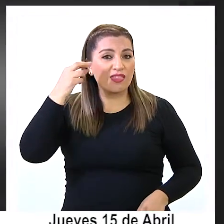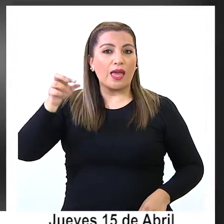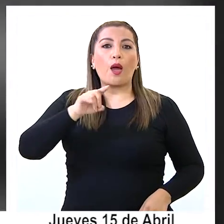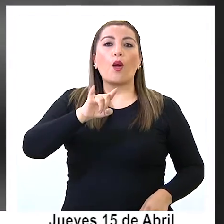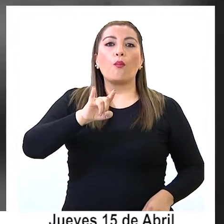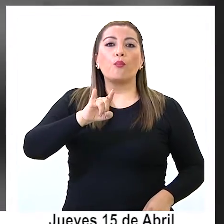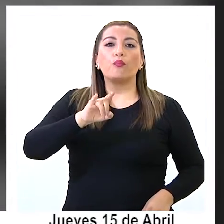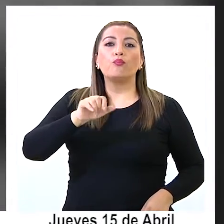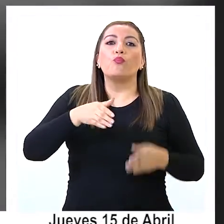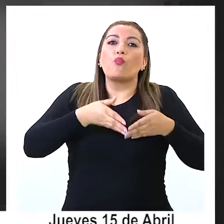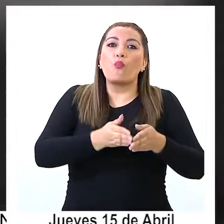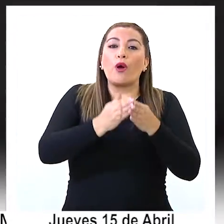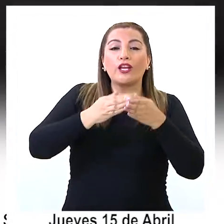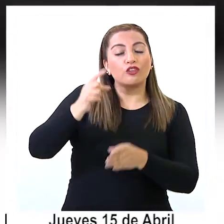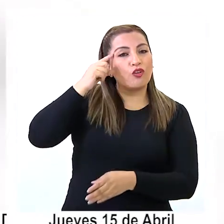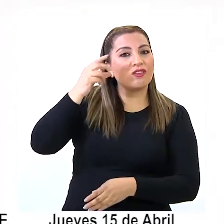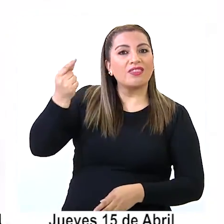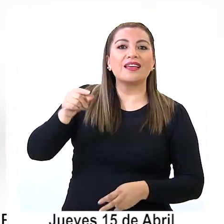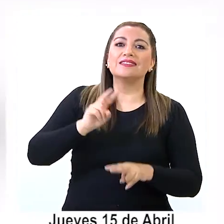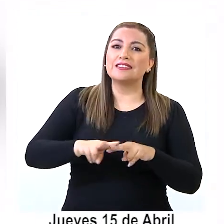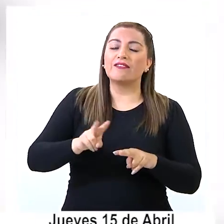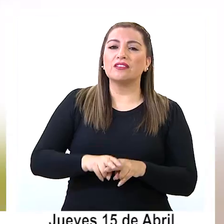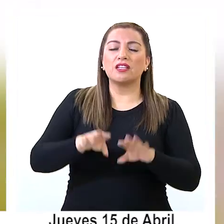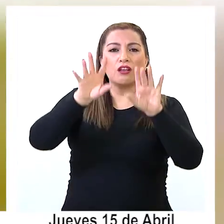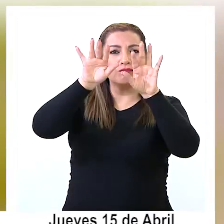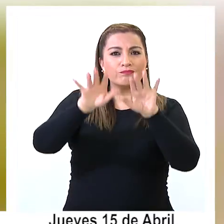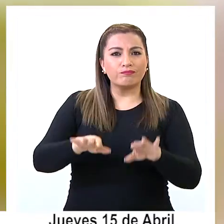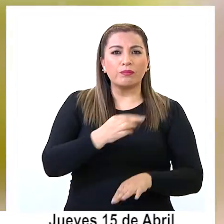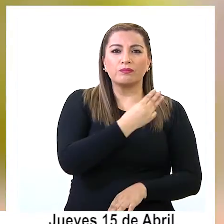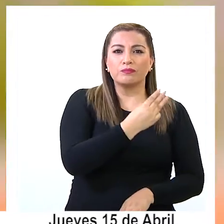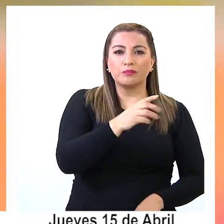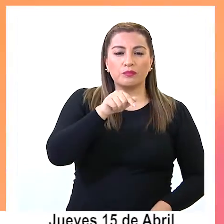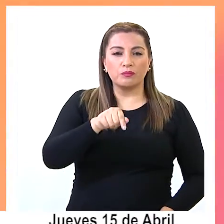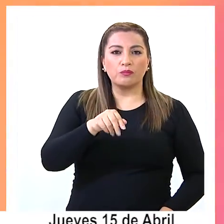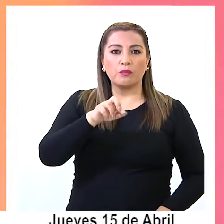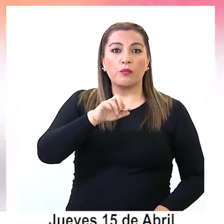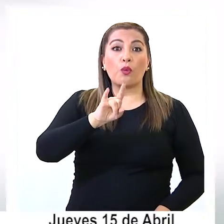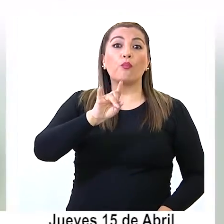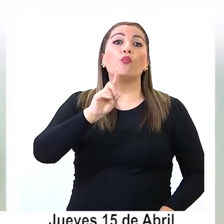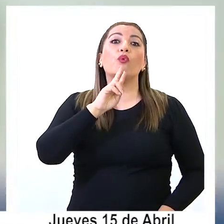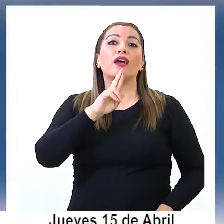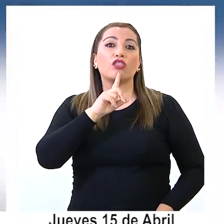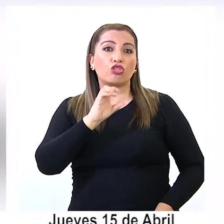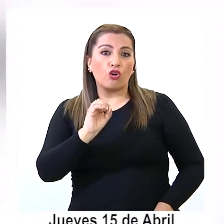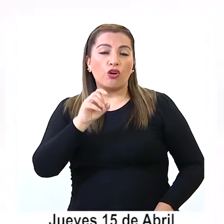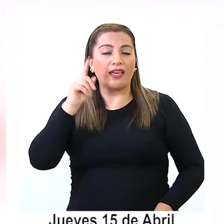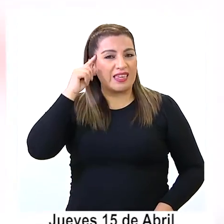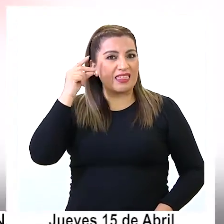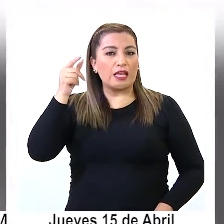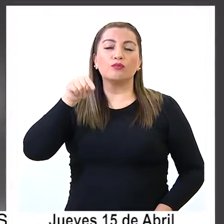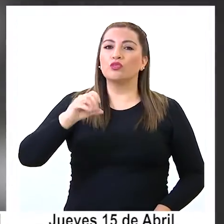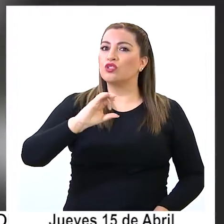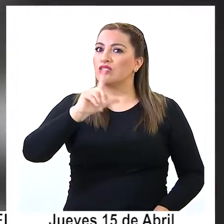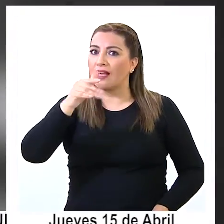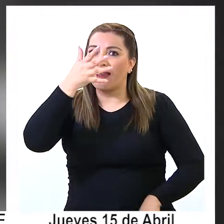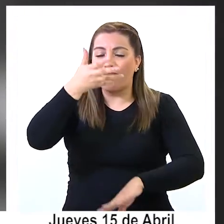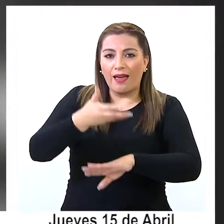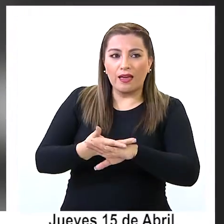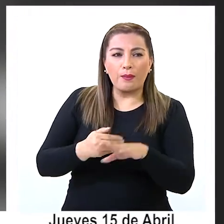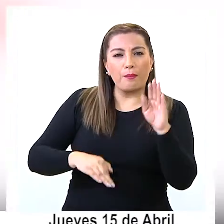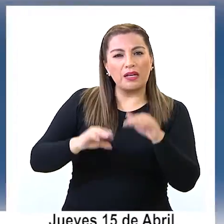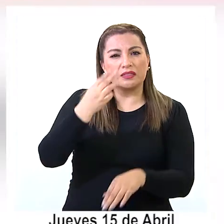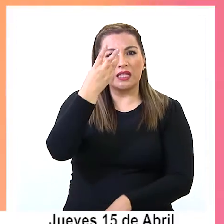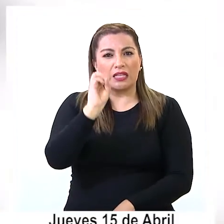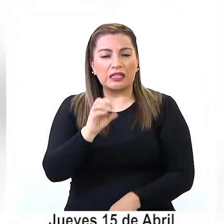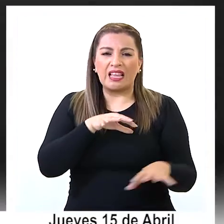evento que este año se realizará en formato en línea en www.puertoideas.cl y que contará con